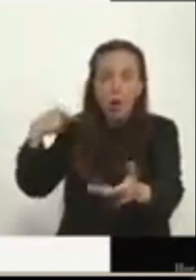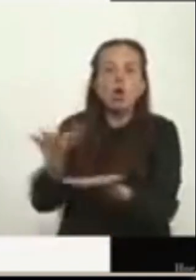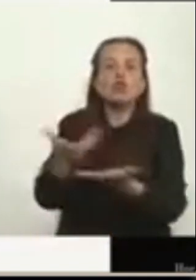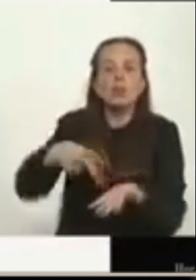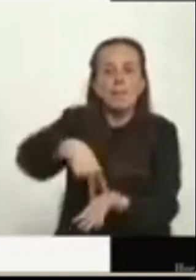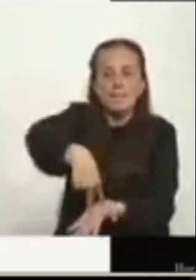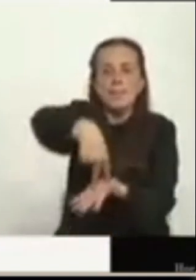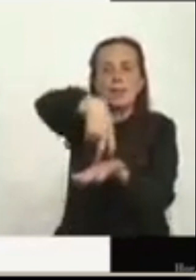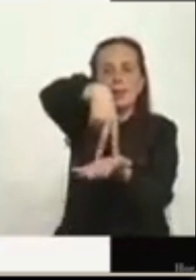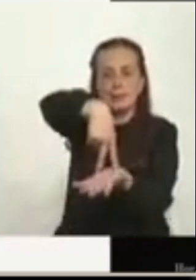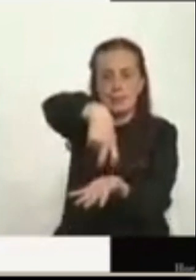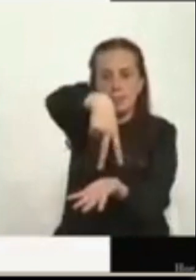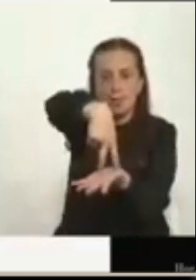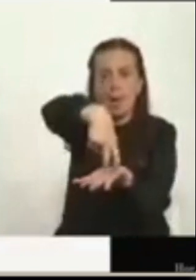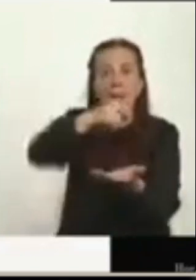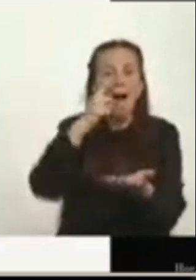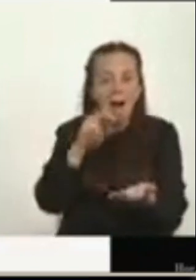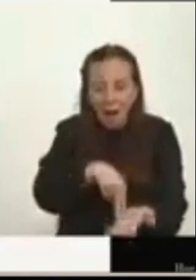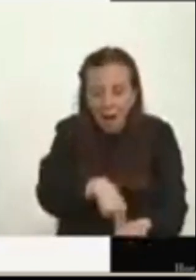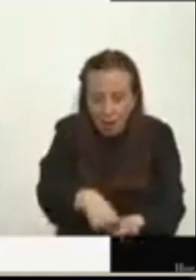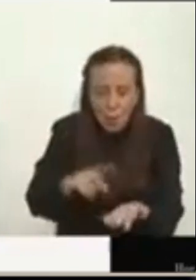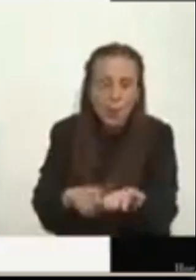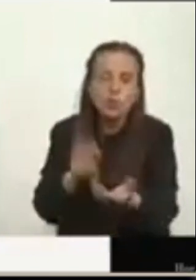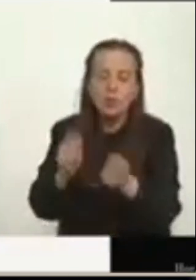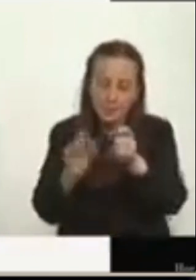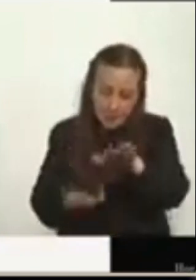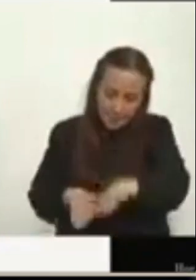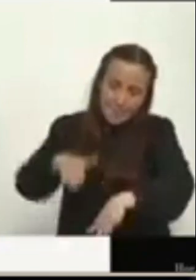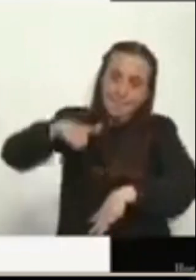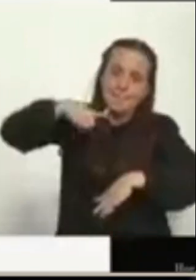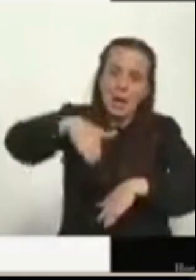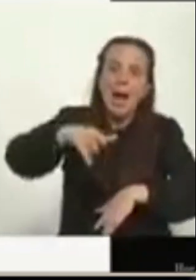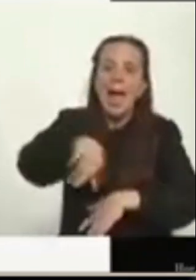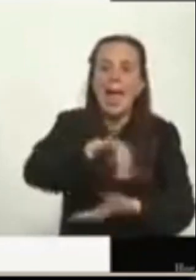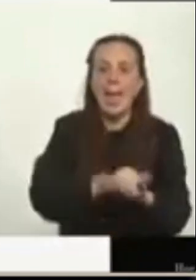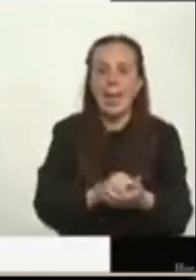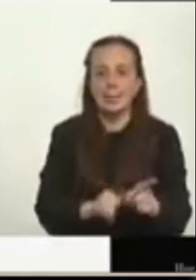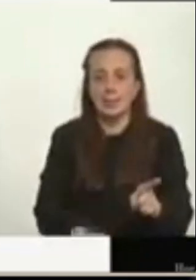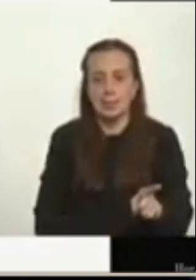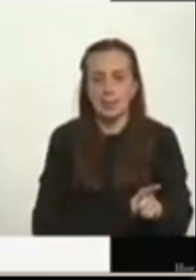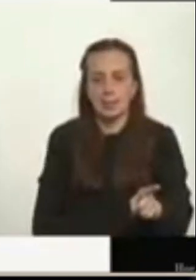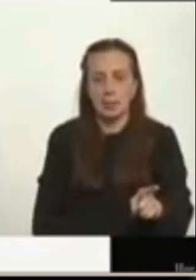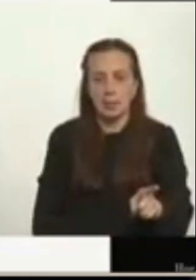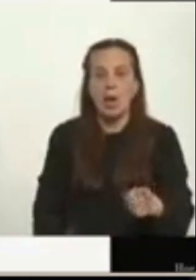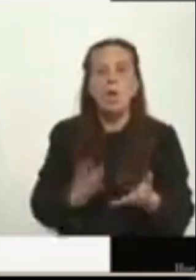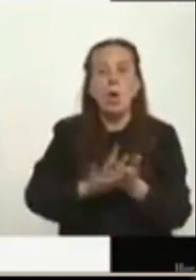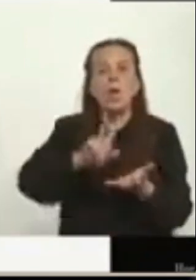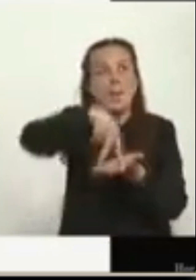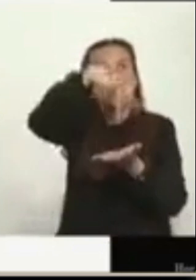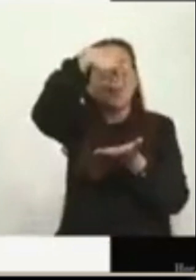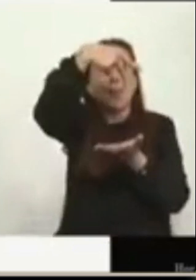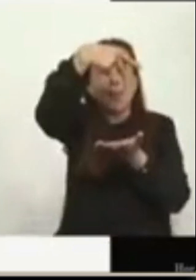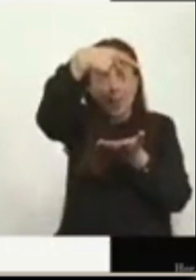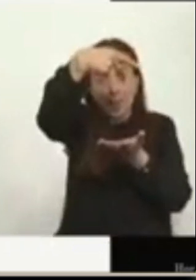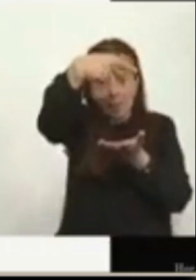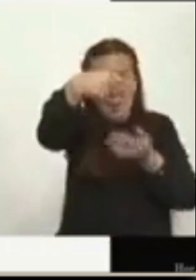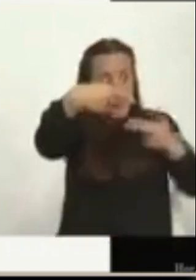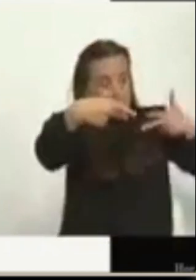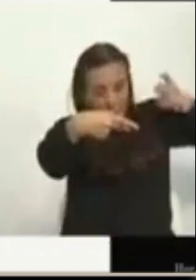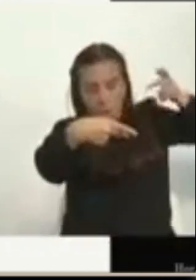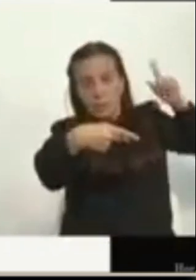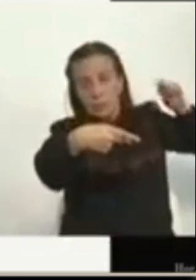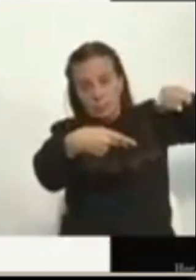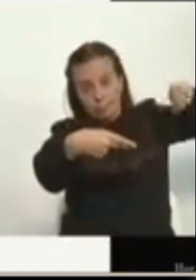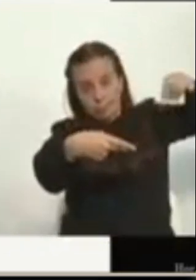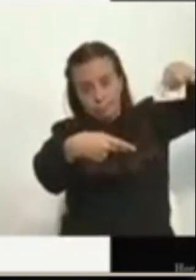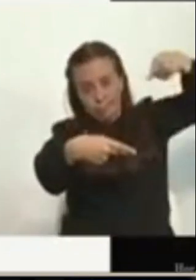las piernas. Y la inercia del último paso hace que haga este movimiento. Cuando él va cayendo, el tercer tiro